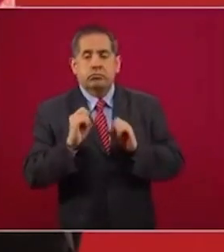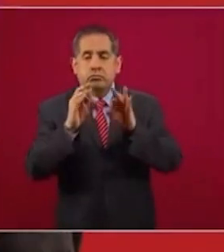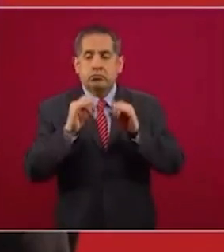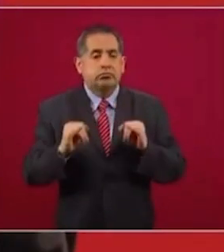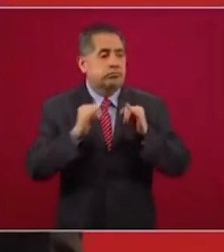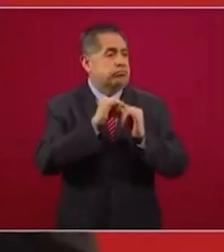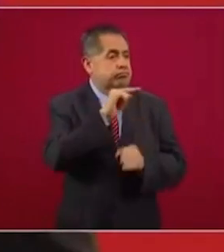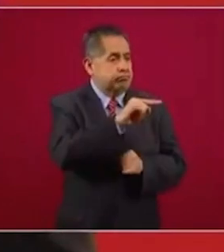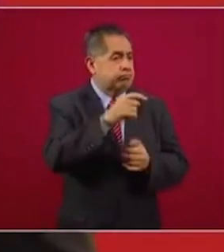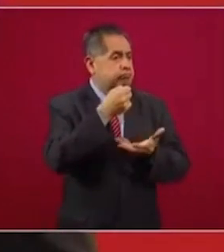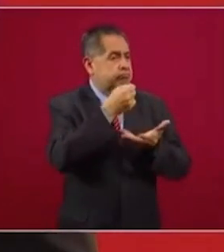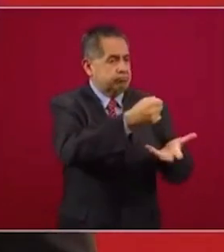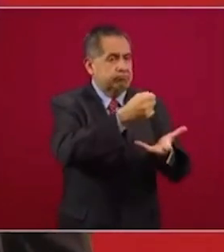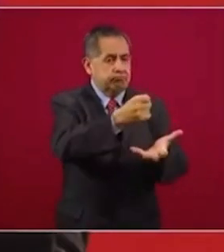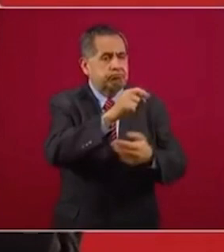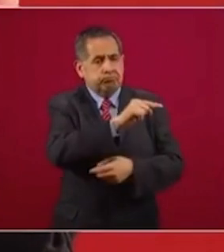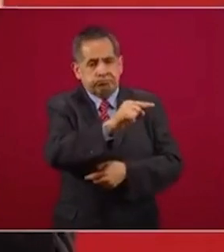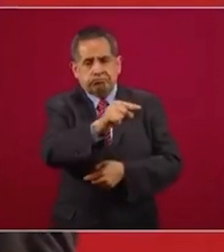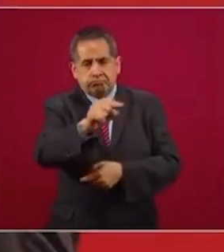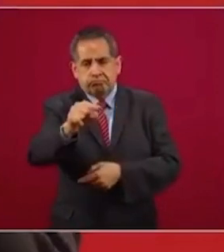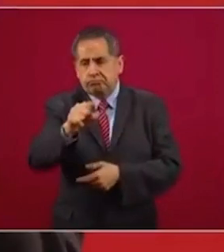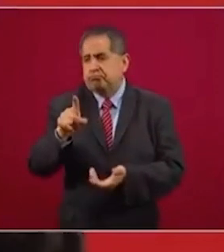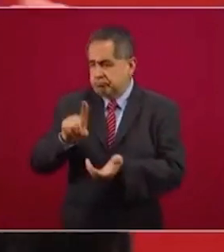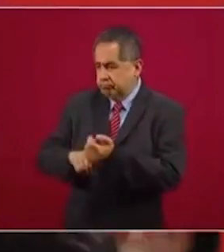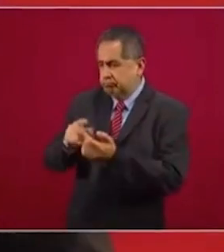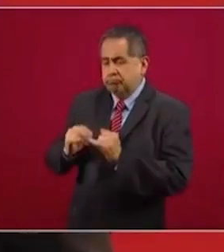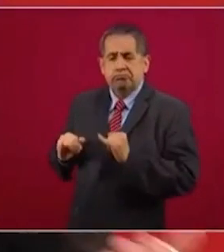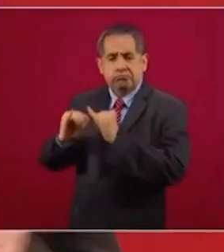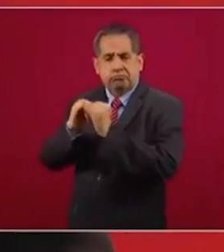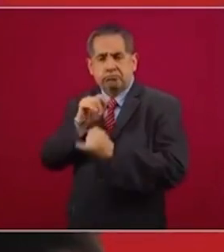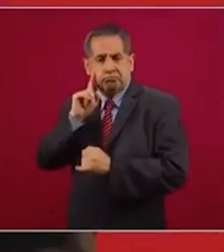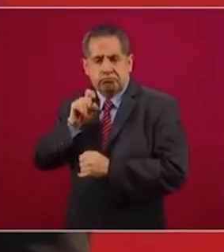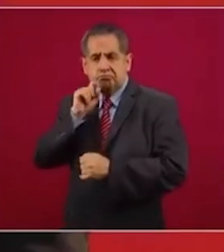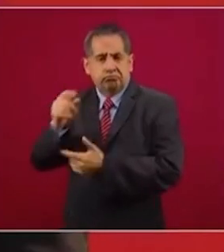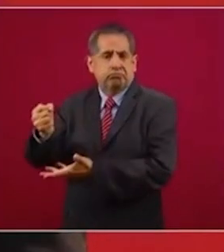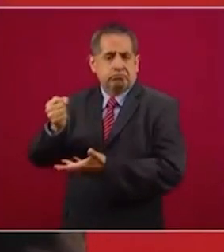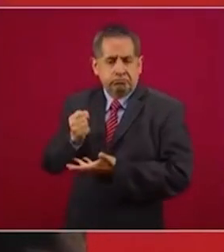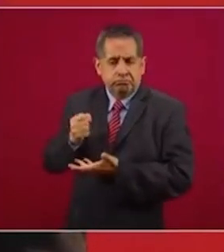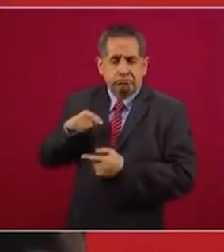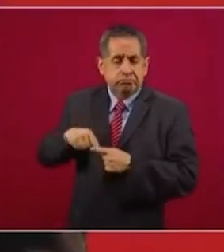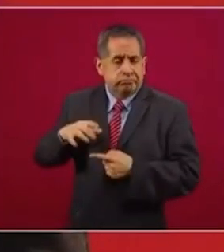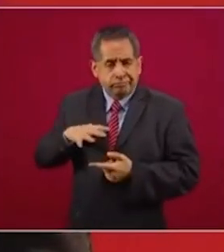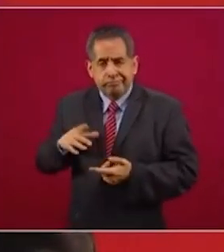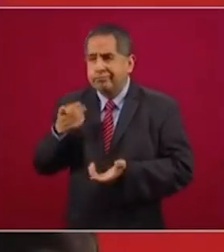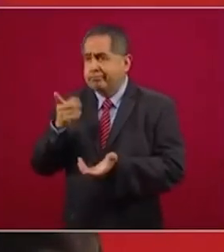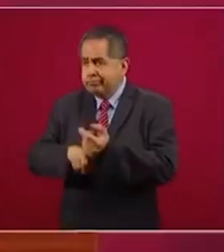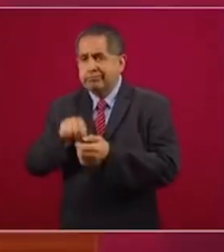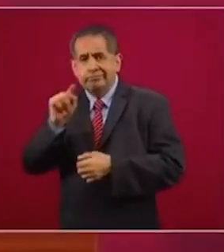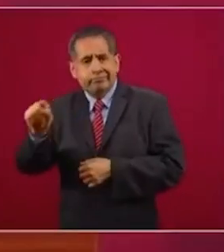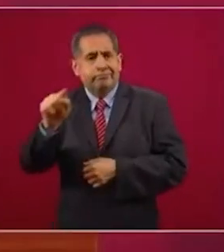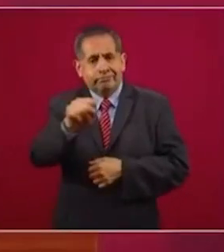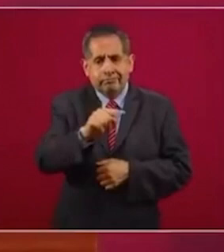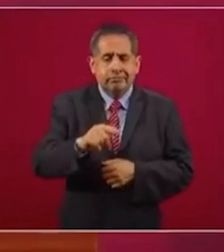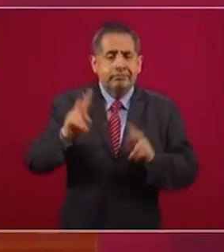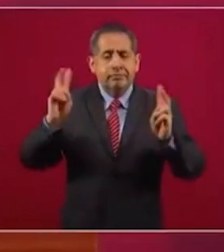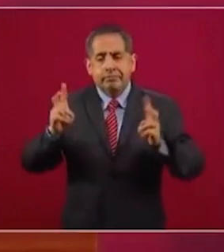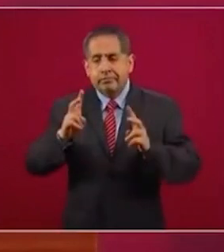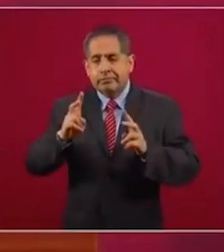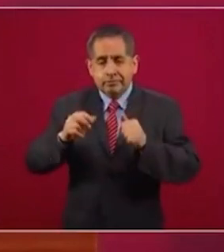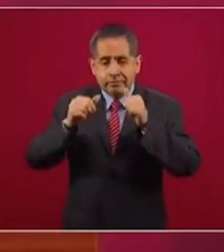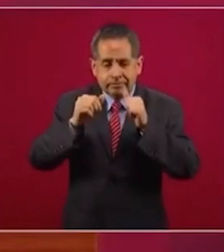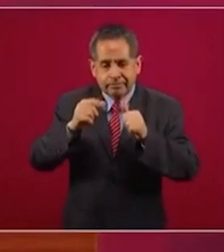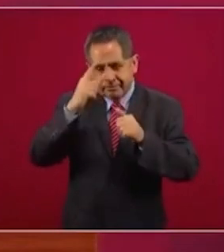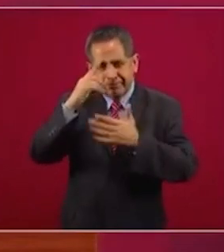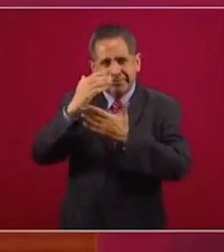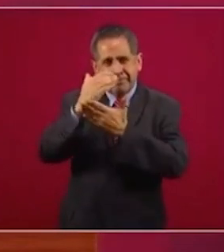está obviamente en el Instituto de las Mujeres, está, como presentó la secretaria, en la atención a la violencia, pero